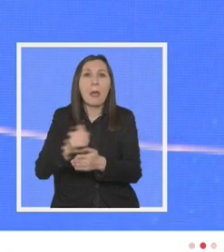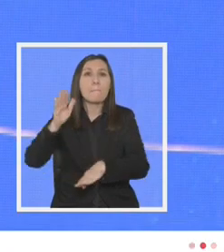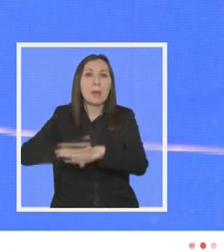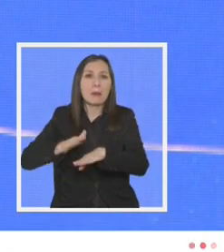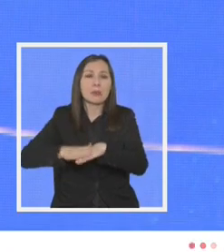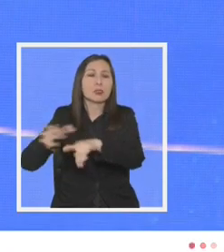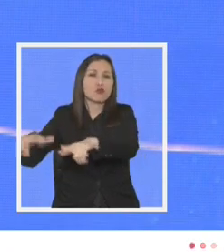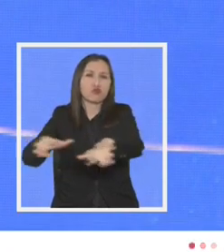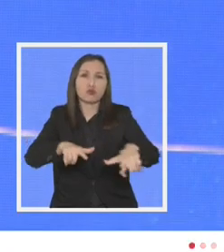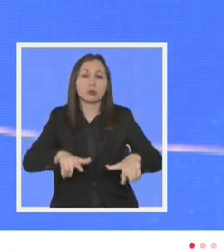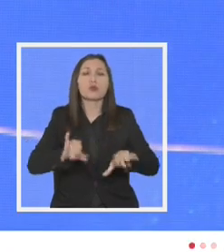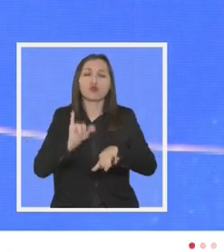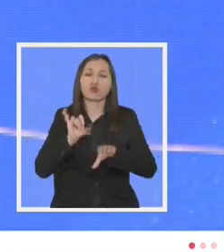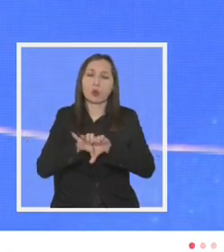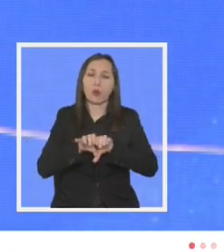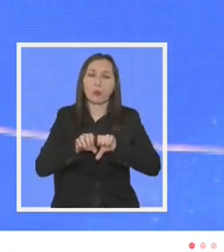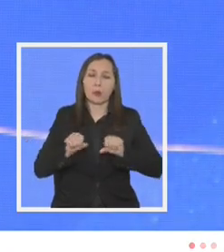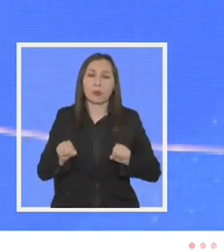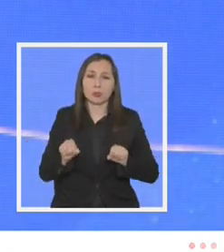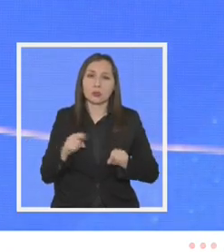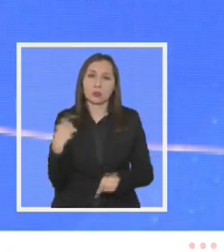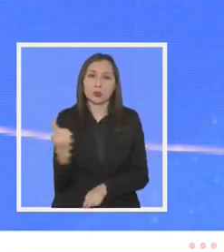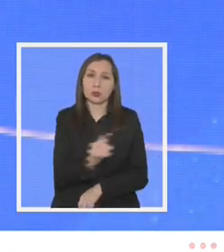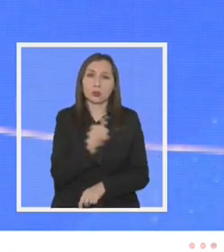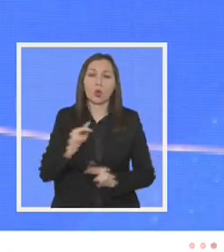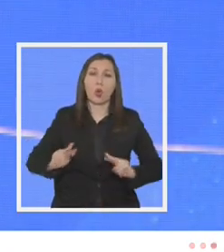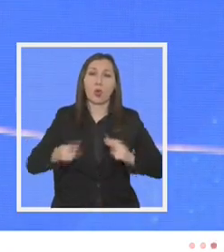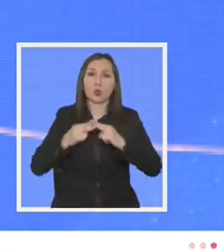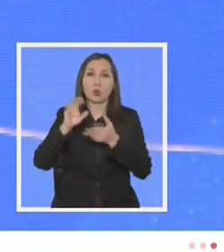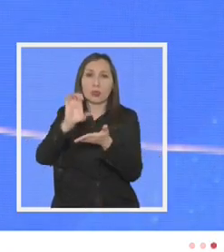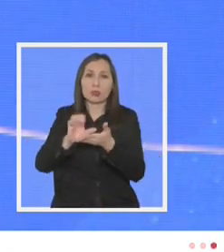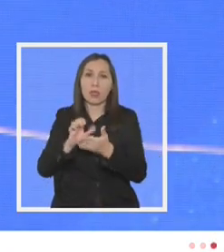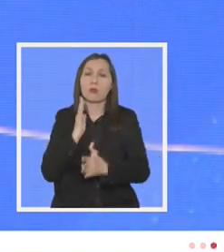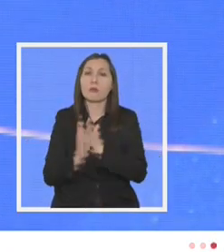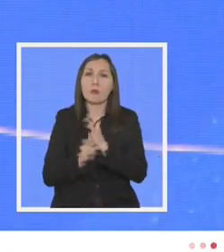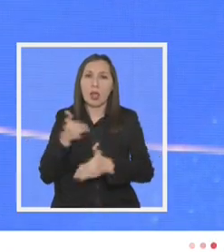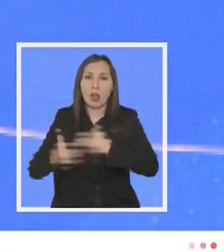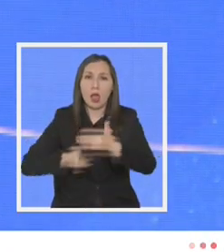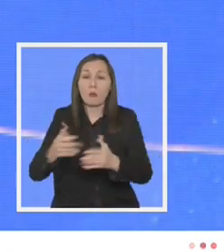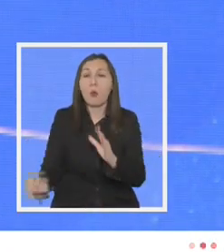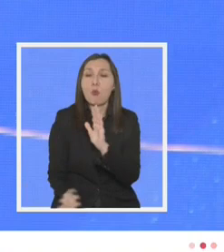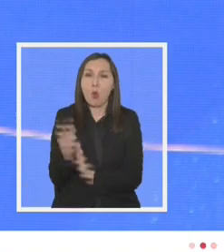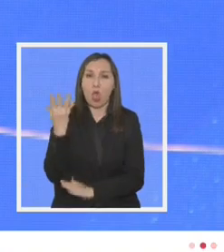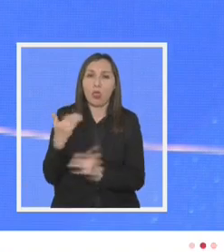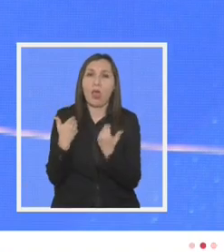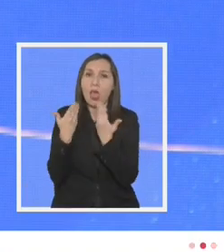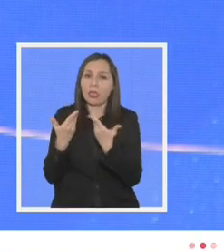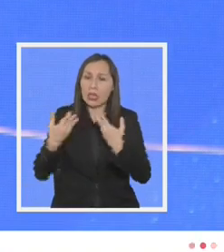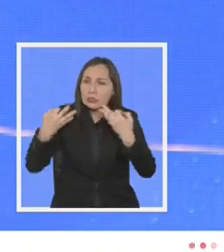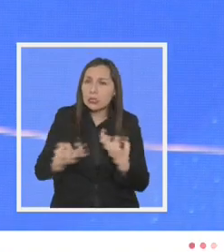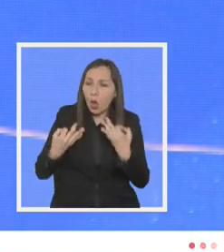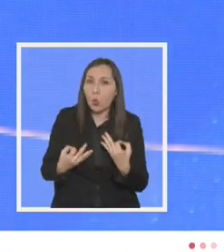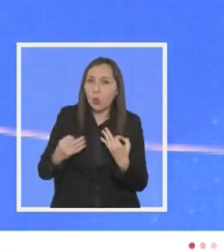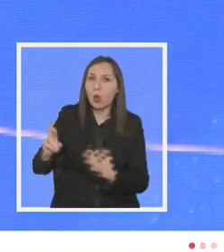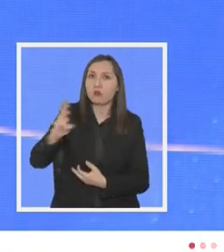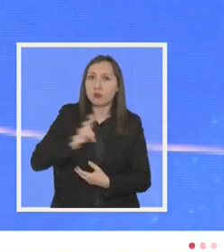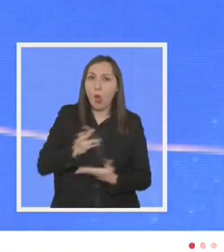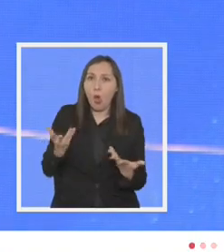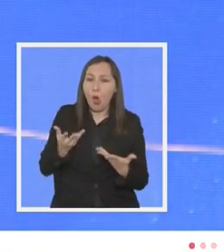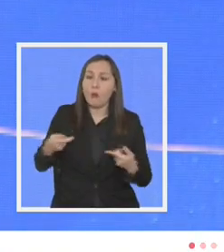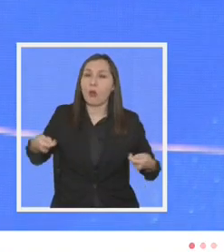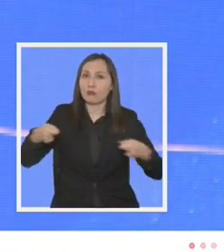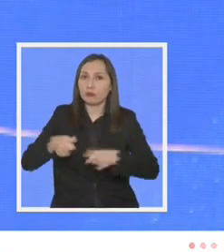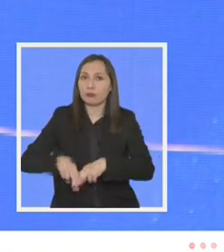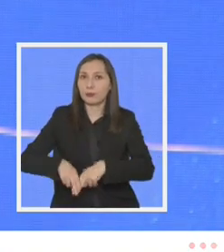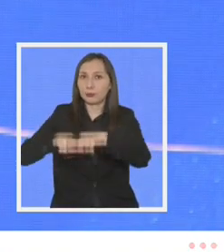permisos sectoriales porque estamos comprometidos en construir un Estado más ágil y más moderno que entregue certezas para la inversión